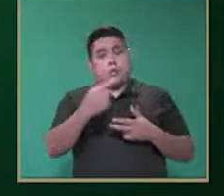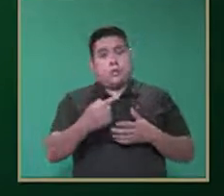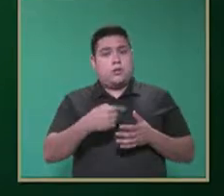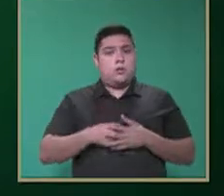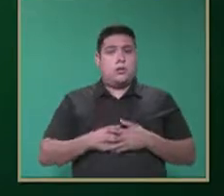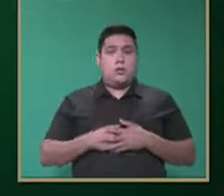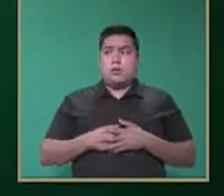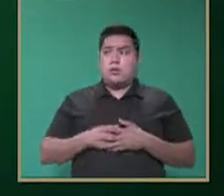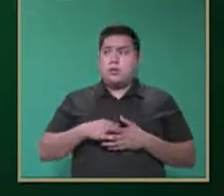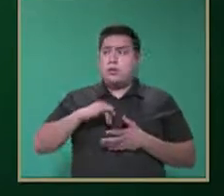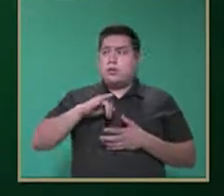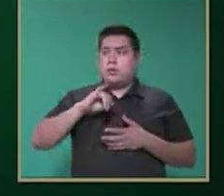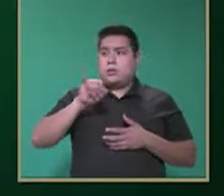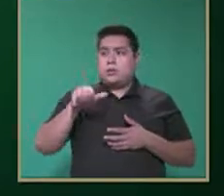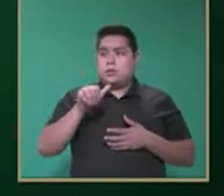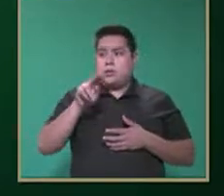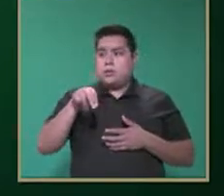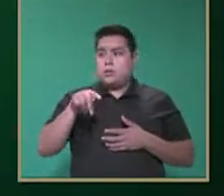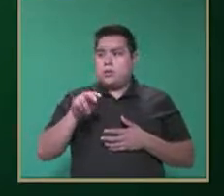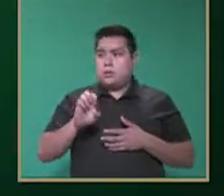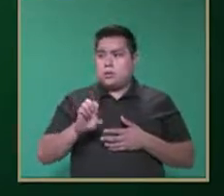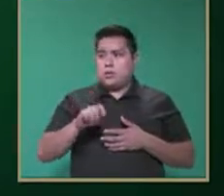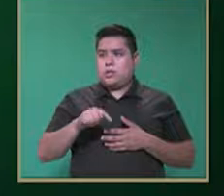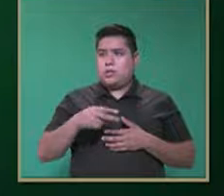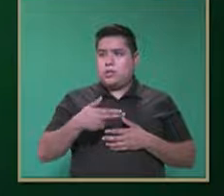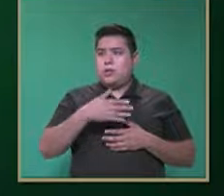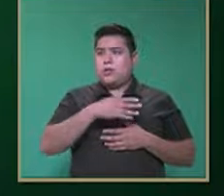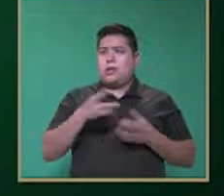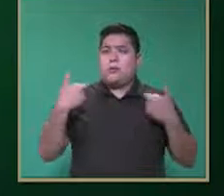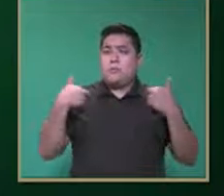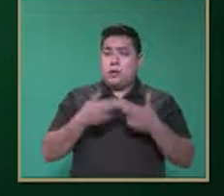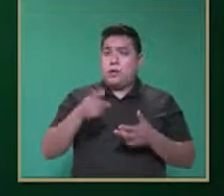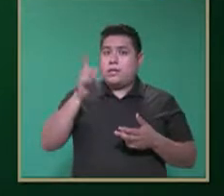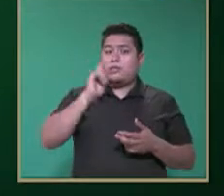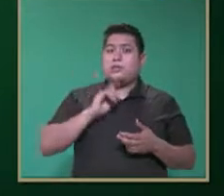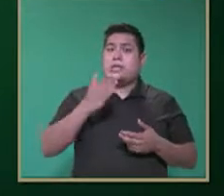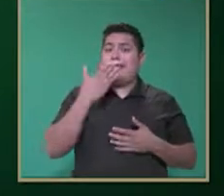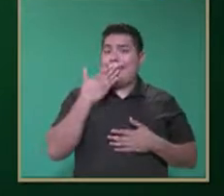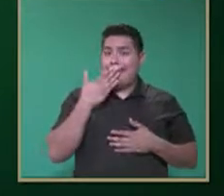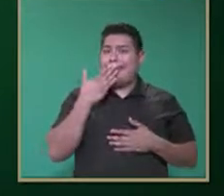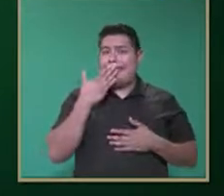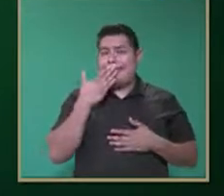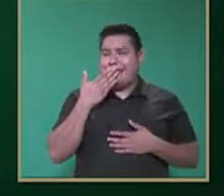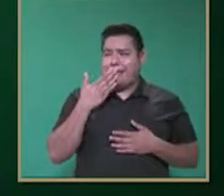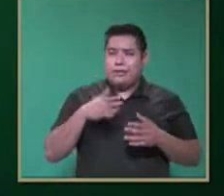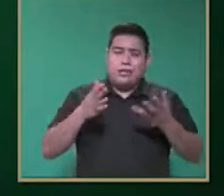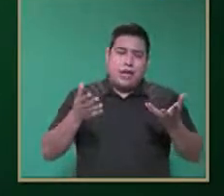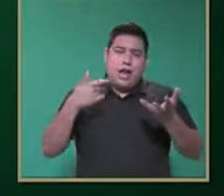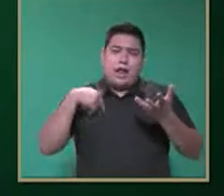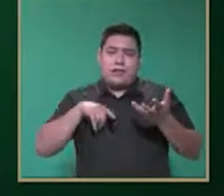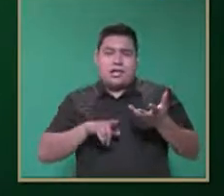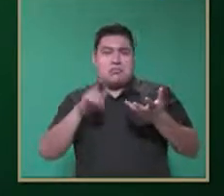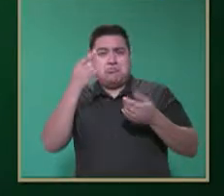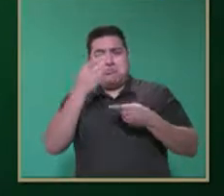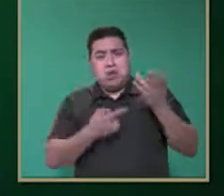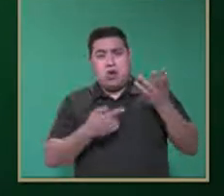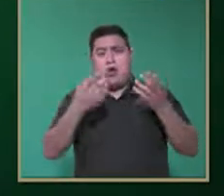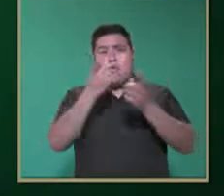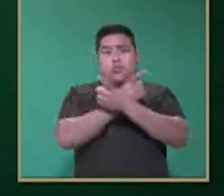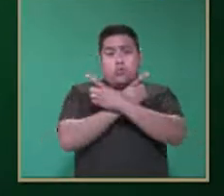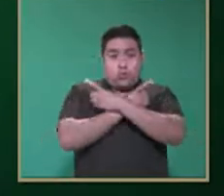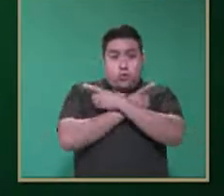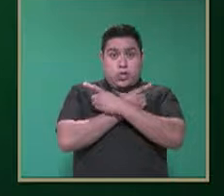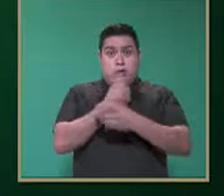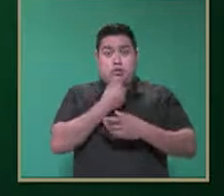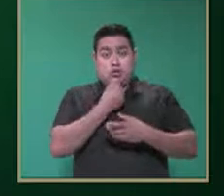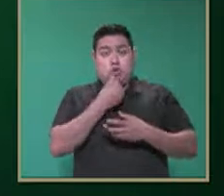Janet y la maestra Judith, que a medida que nosotros estamos tomando en cuenta las conductas de estos niños,